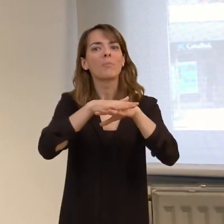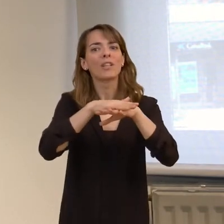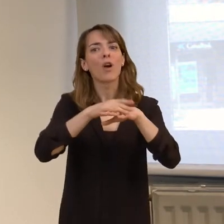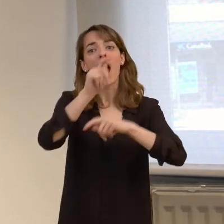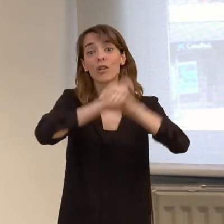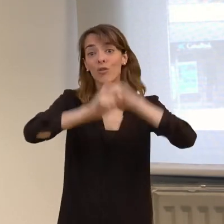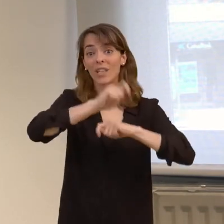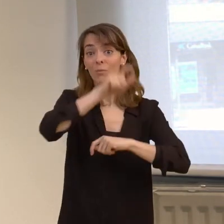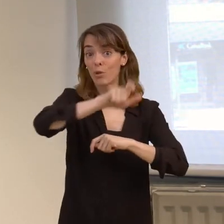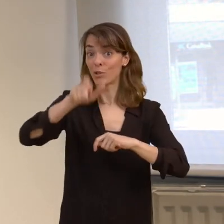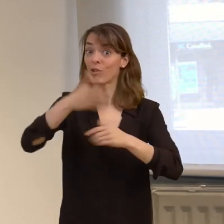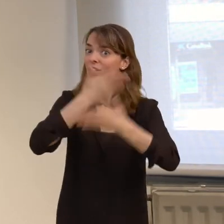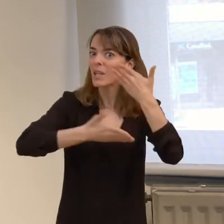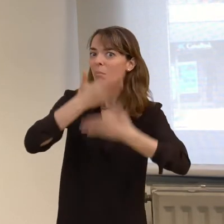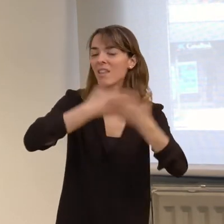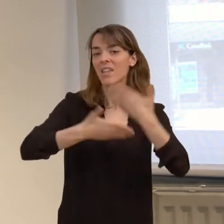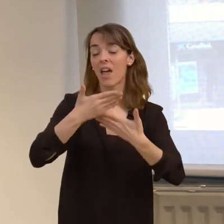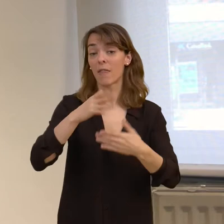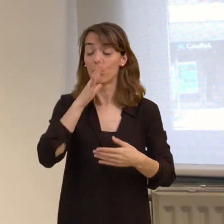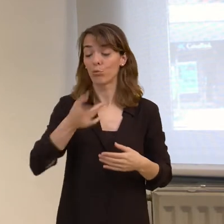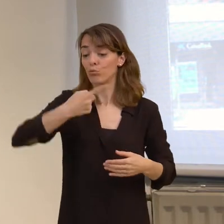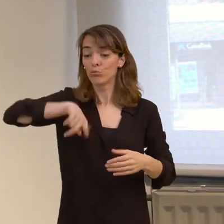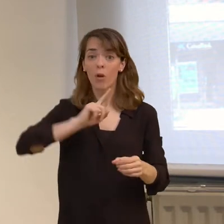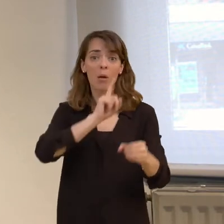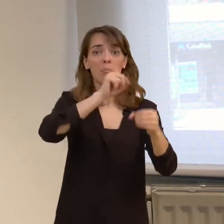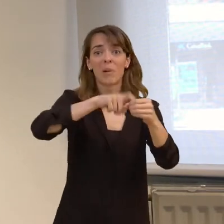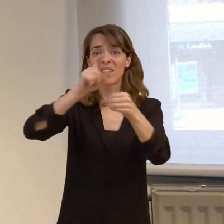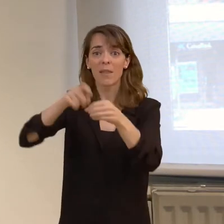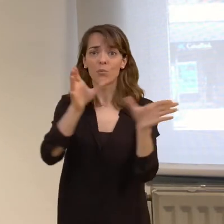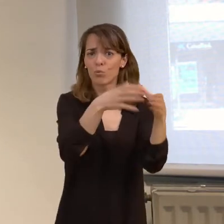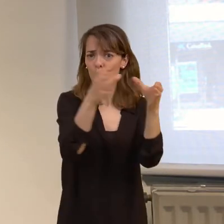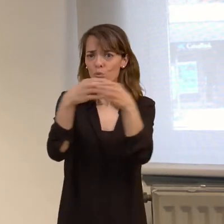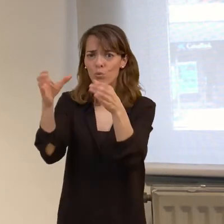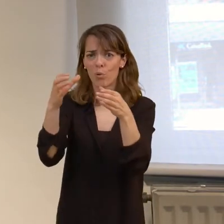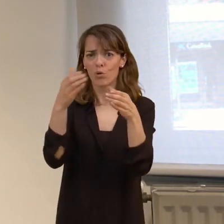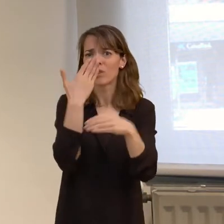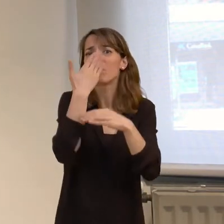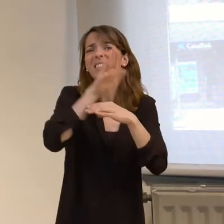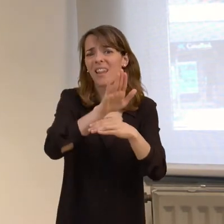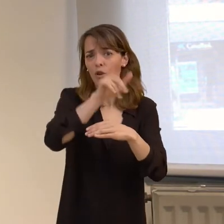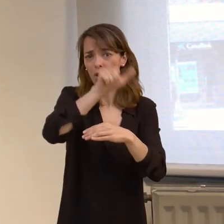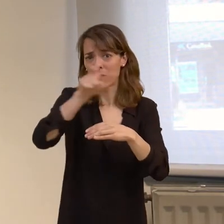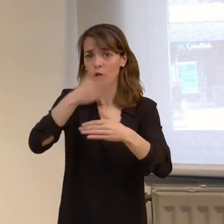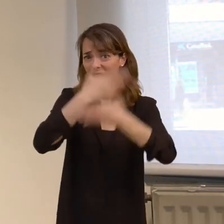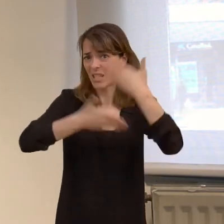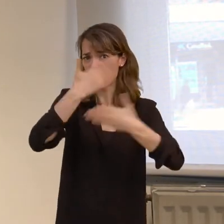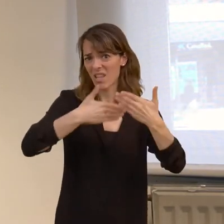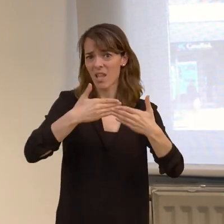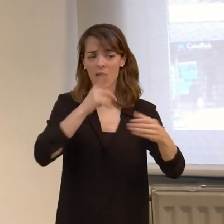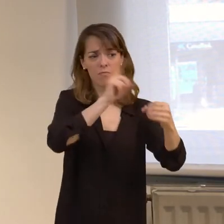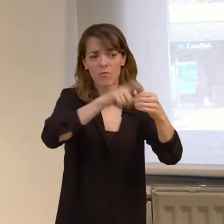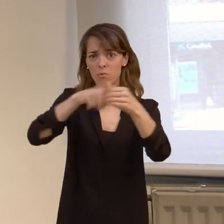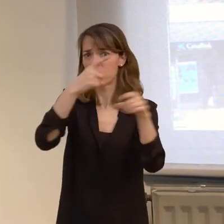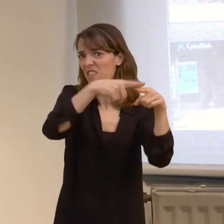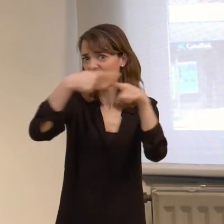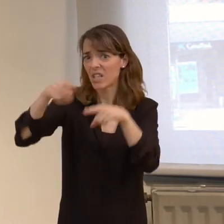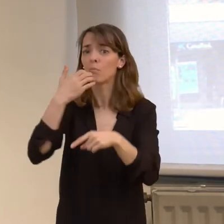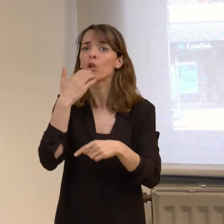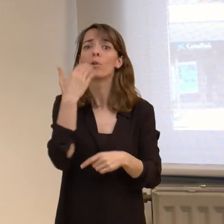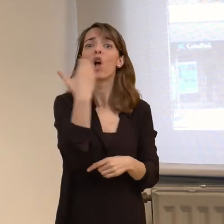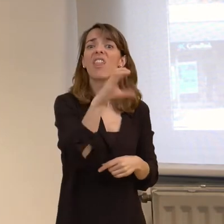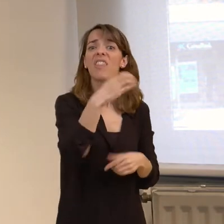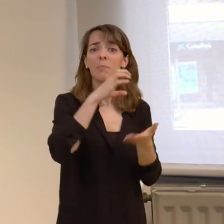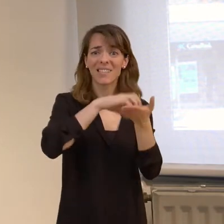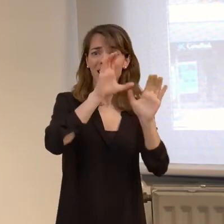las personas con discapacidad, dado que pertenecemos a distintos grupos de representación de personas con discapacidad, como es el CERMI